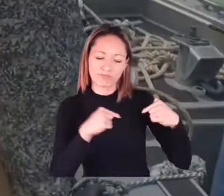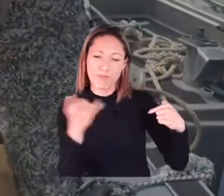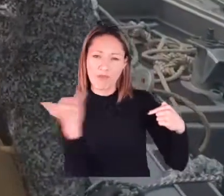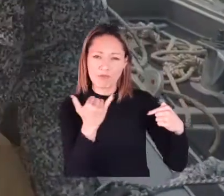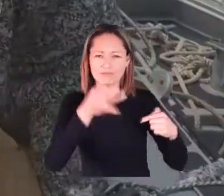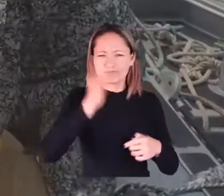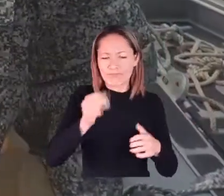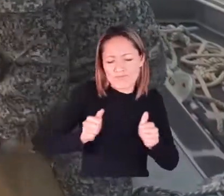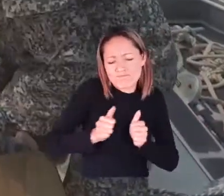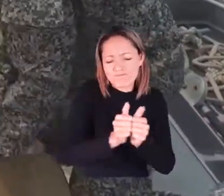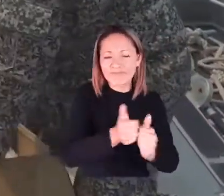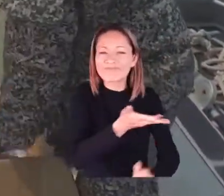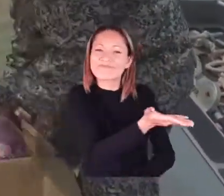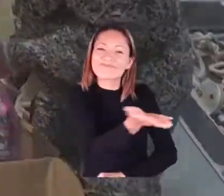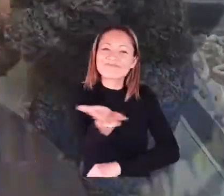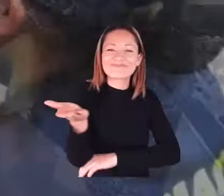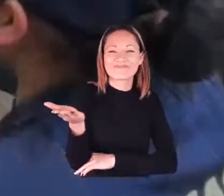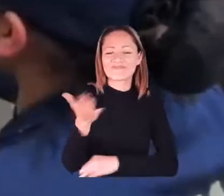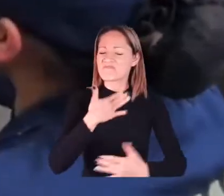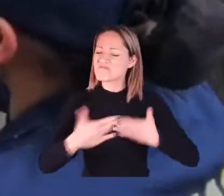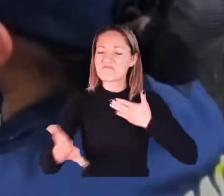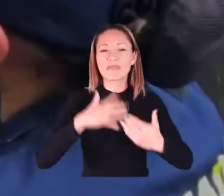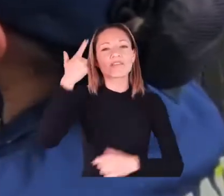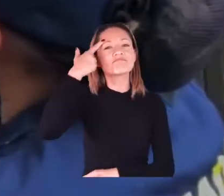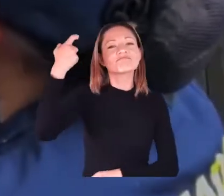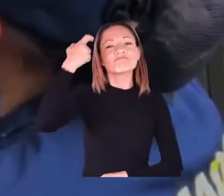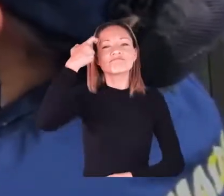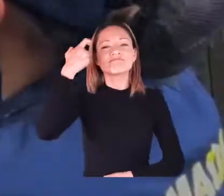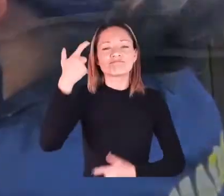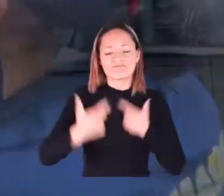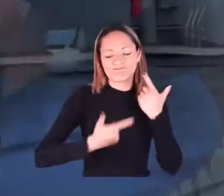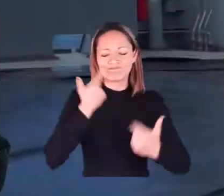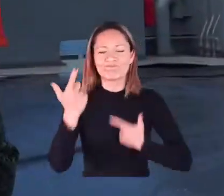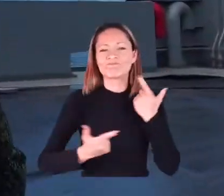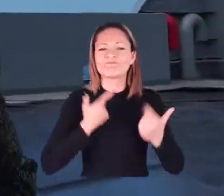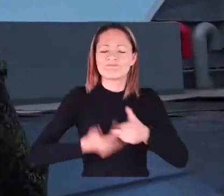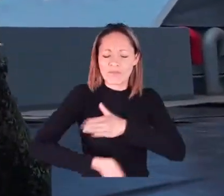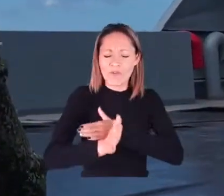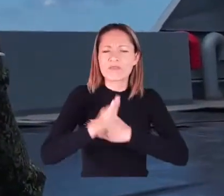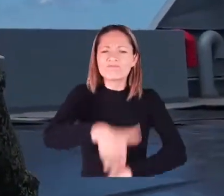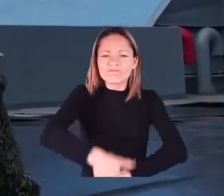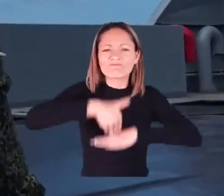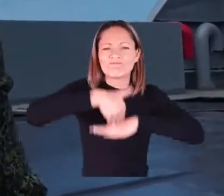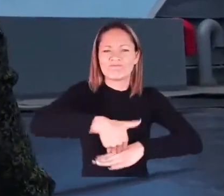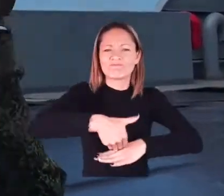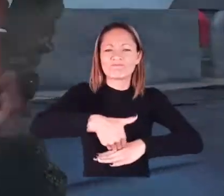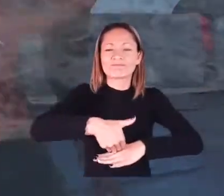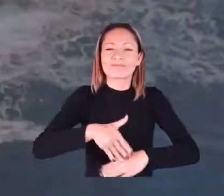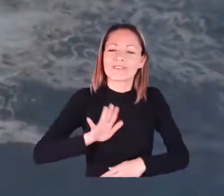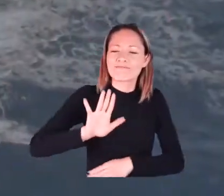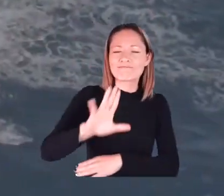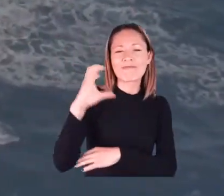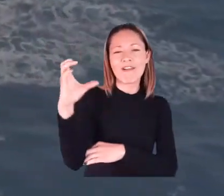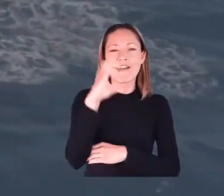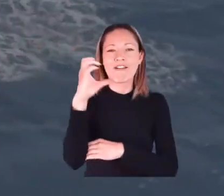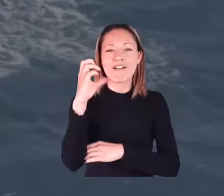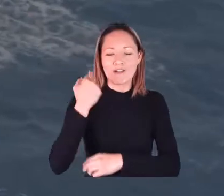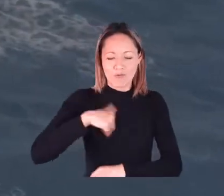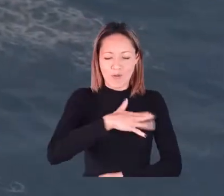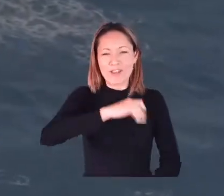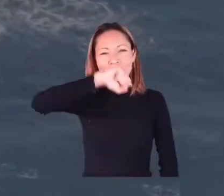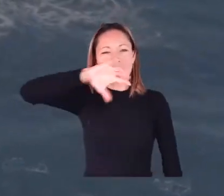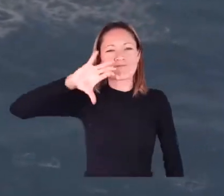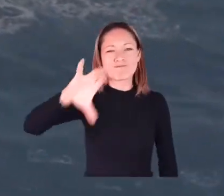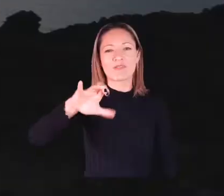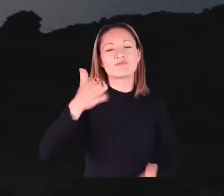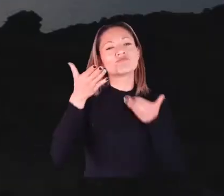El de un corazón que siempre ha estado a su lado, sin importar los desafíos y adversidades, seguimos siempre firmes por mi